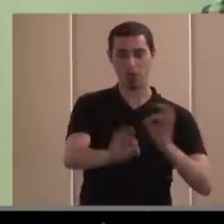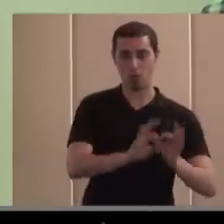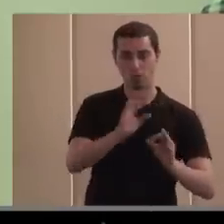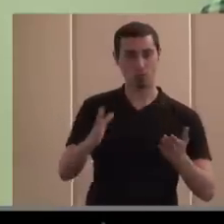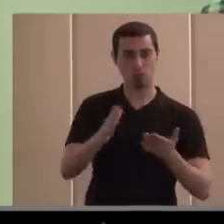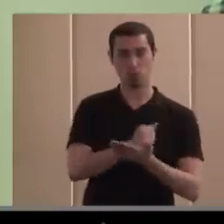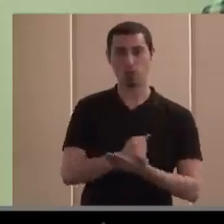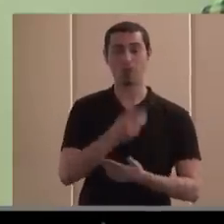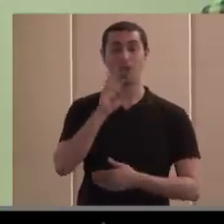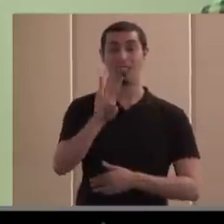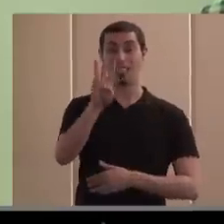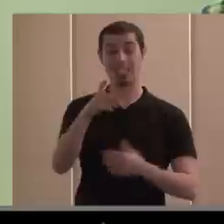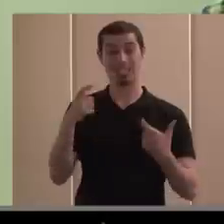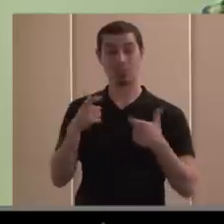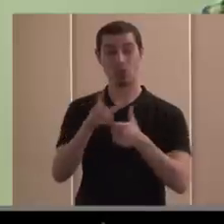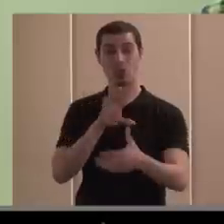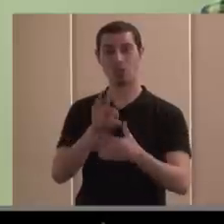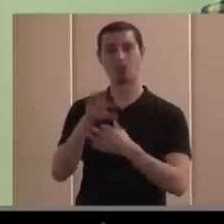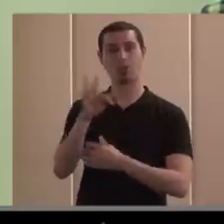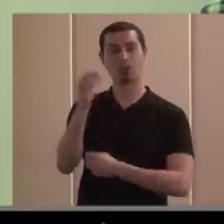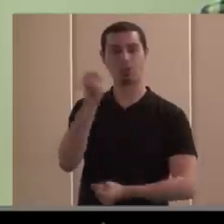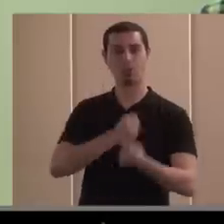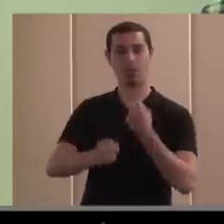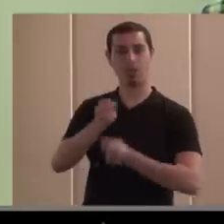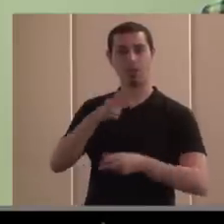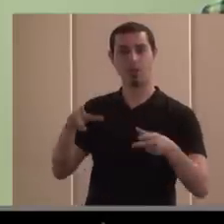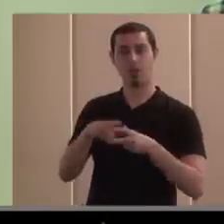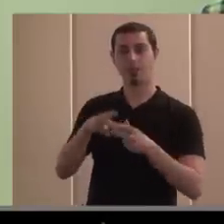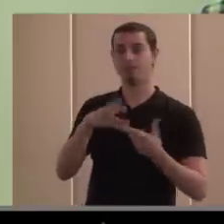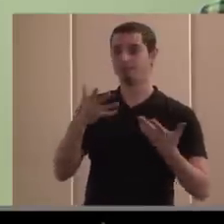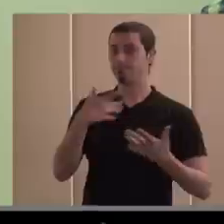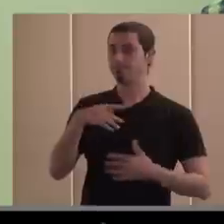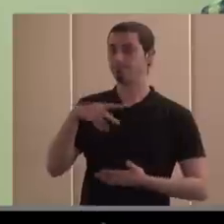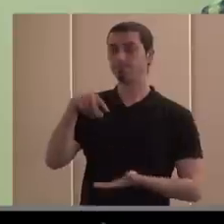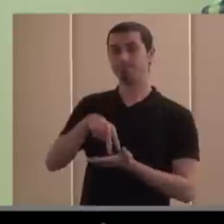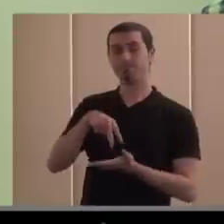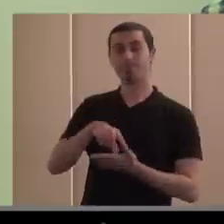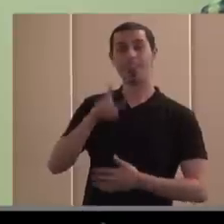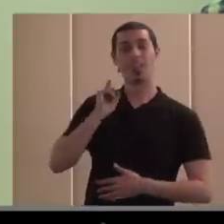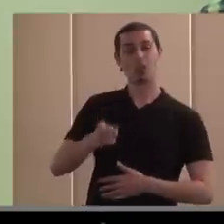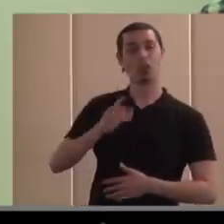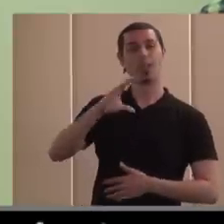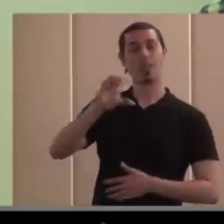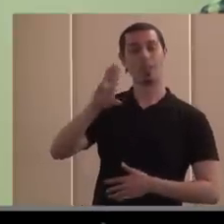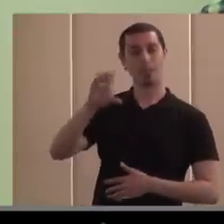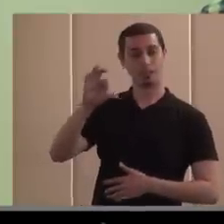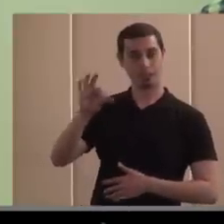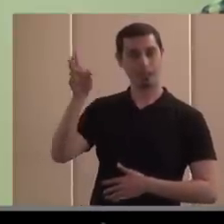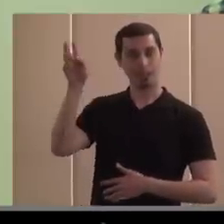Que hay en el tercer sector y la economía social y, bueno, pues, aquí habéis tenido a la directora de CEPES, ¿no? Nosotros